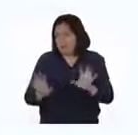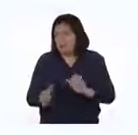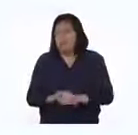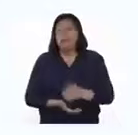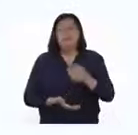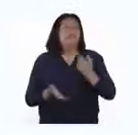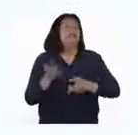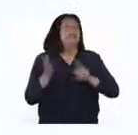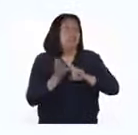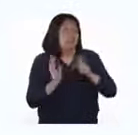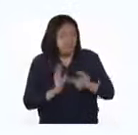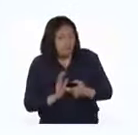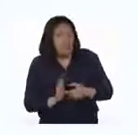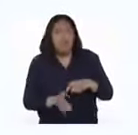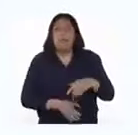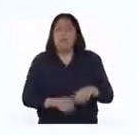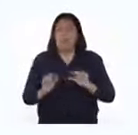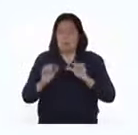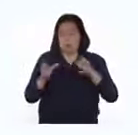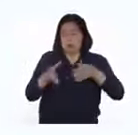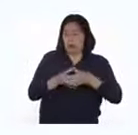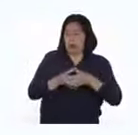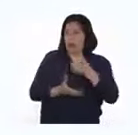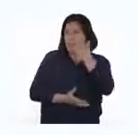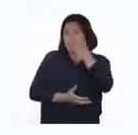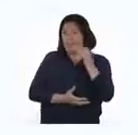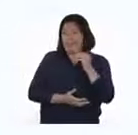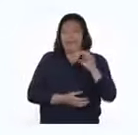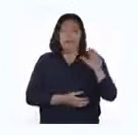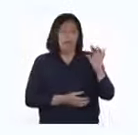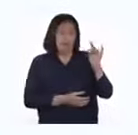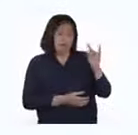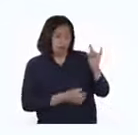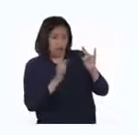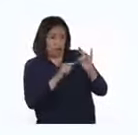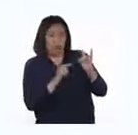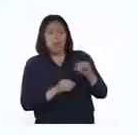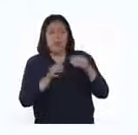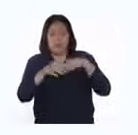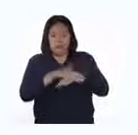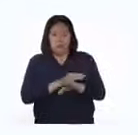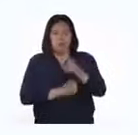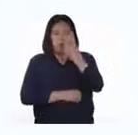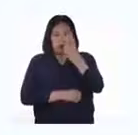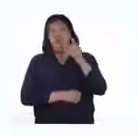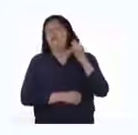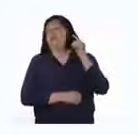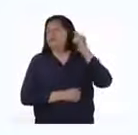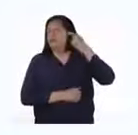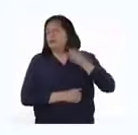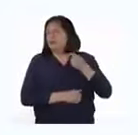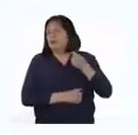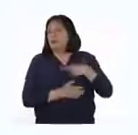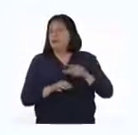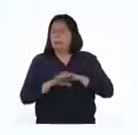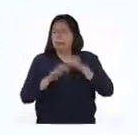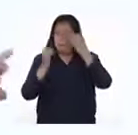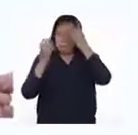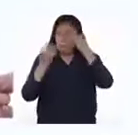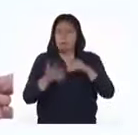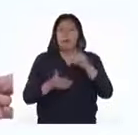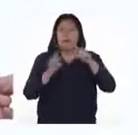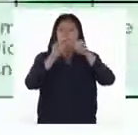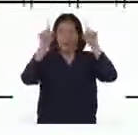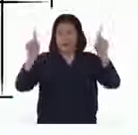Es decir, que por cada grupo de 30 vicuñas, dos estarán etiquetadas. Vamos a organizar la información